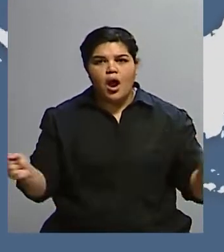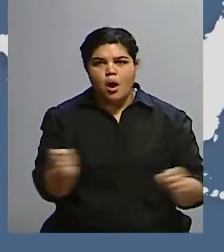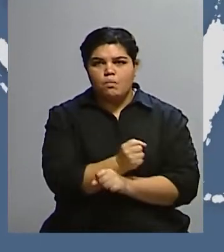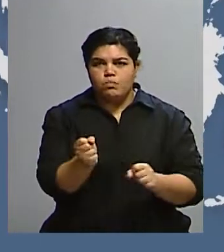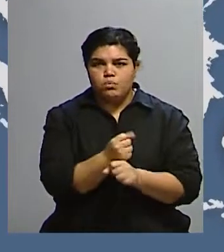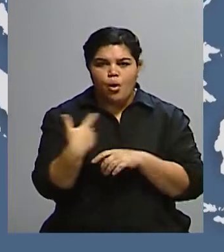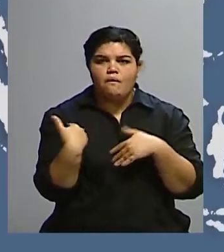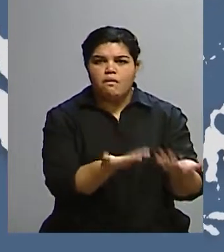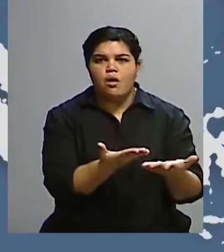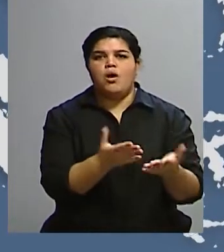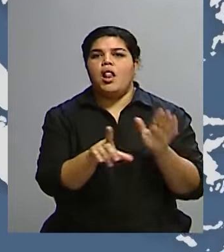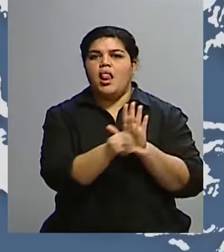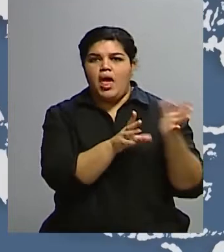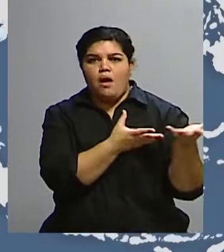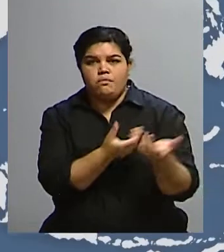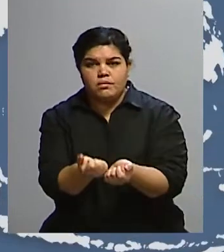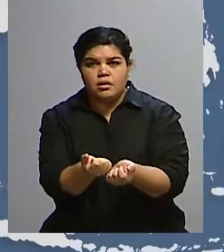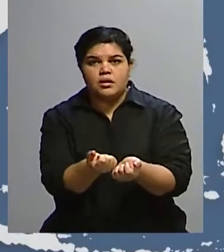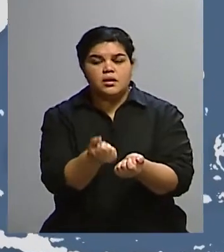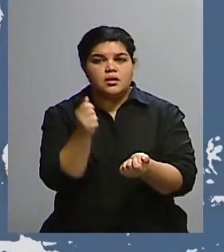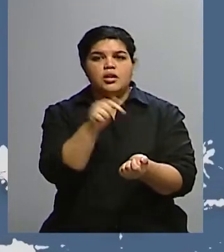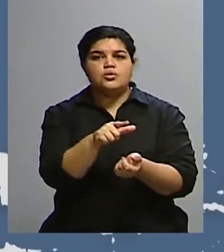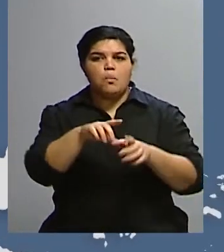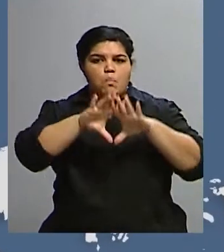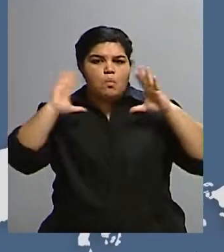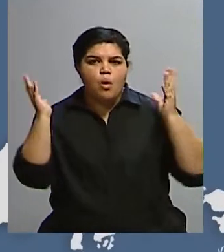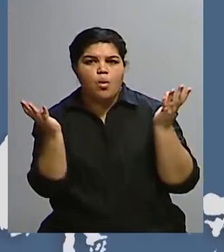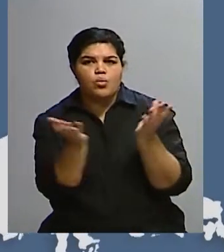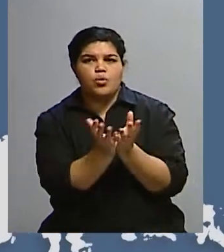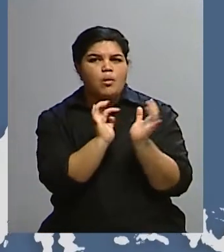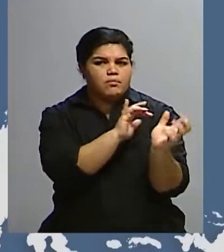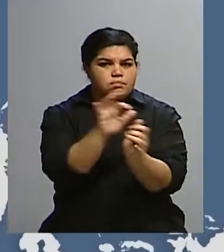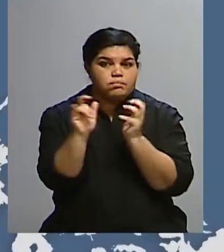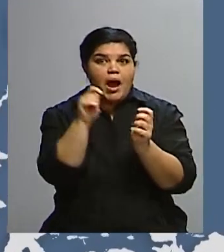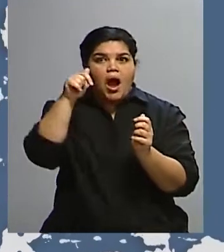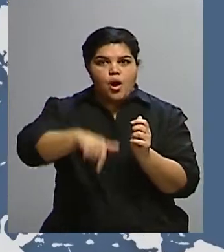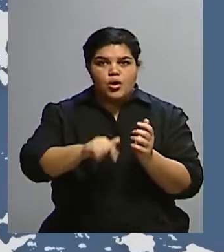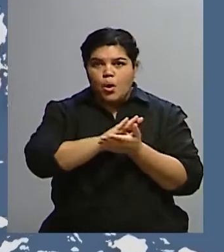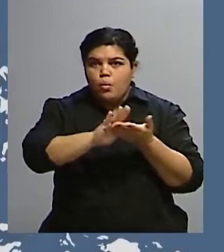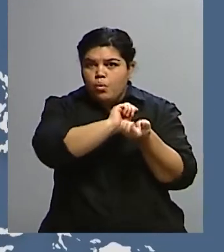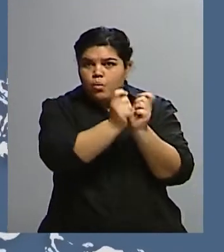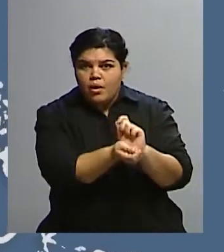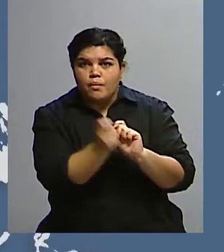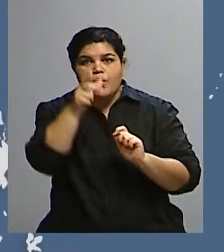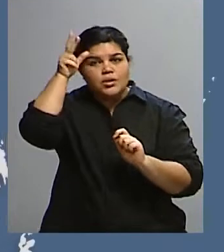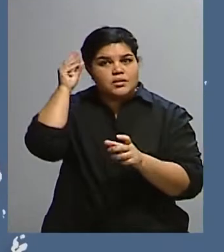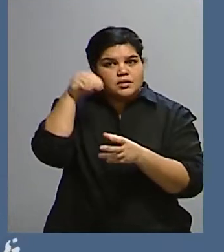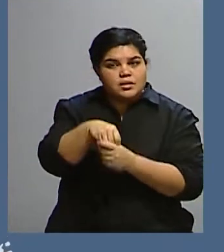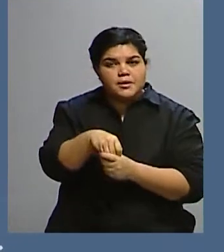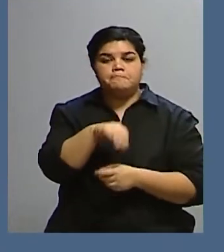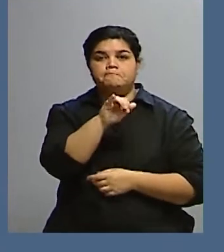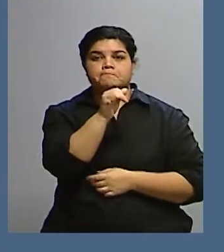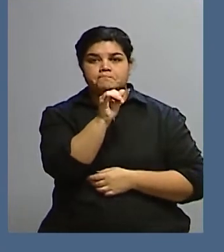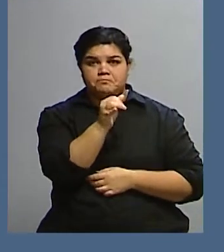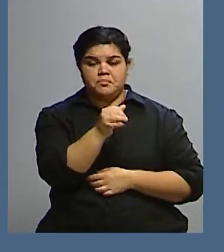tiempos que corren, incluso a nivel mundial, ¿no? Claro, por supuesto, estoy muy de acuerdo y yo